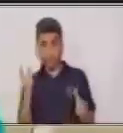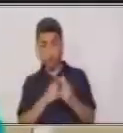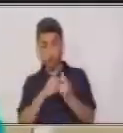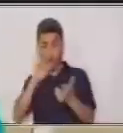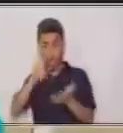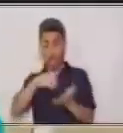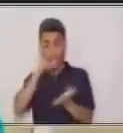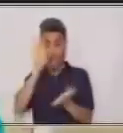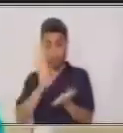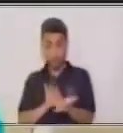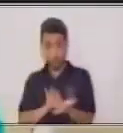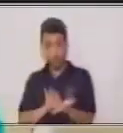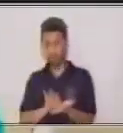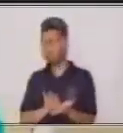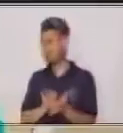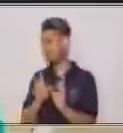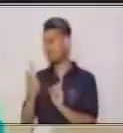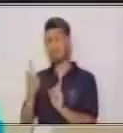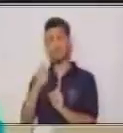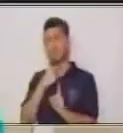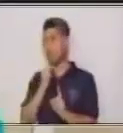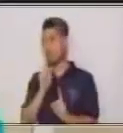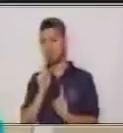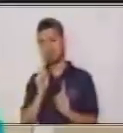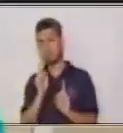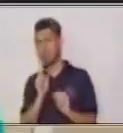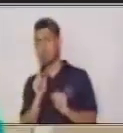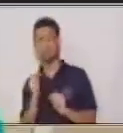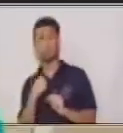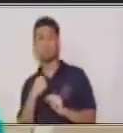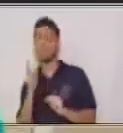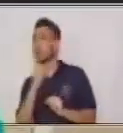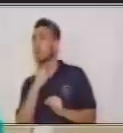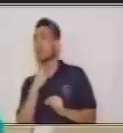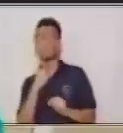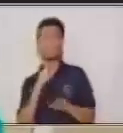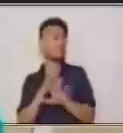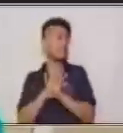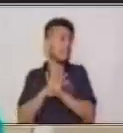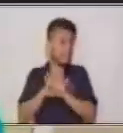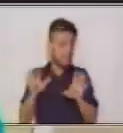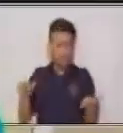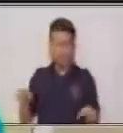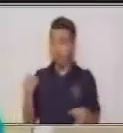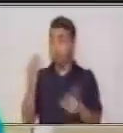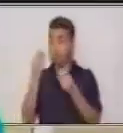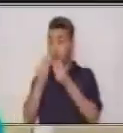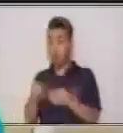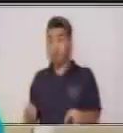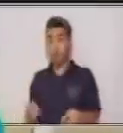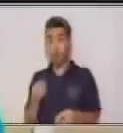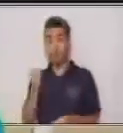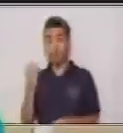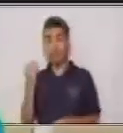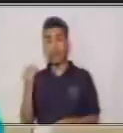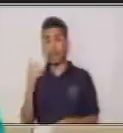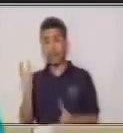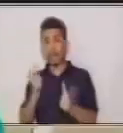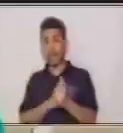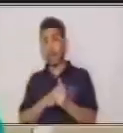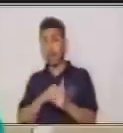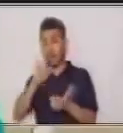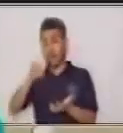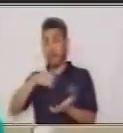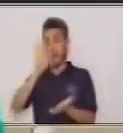No, no me gustan nada, Juan Ramón. No me gustan nada los huevos verdes con jamón. ¿Te